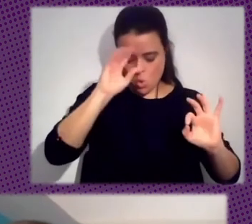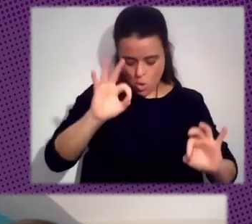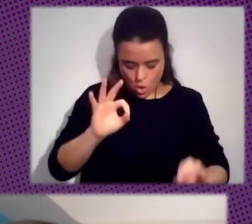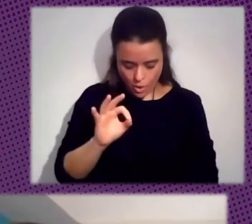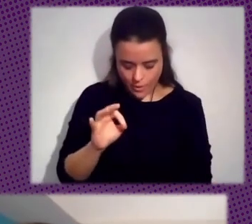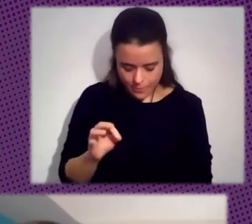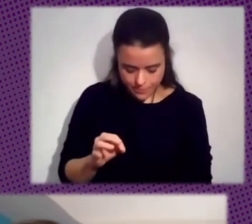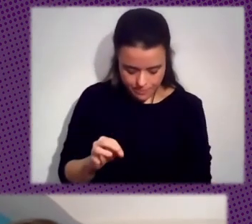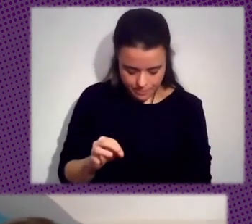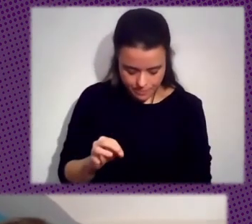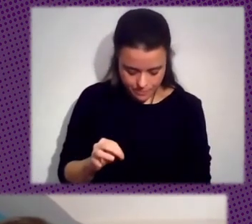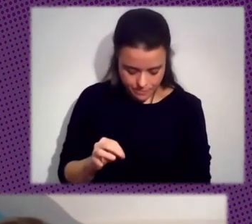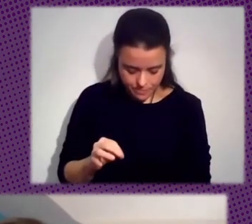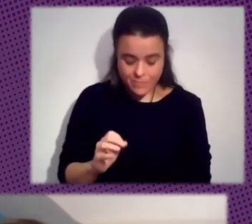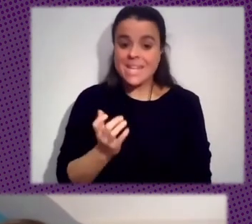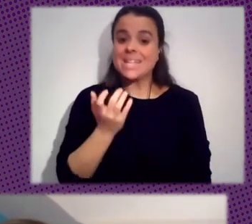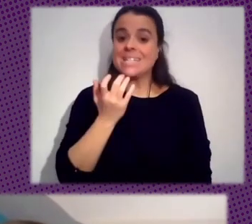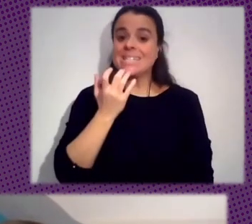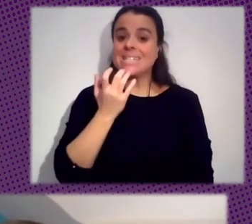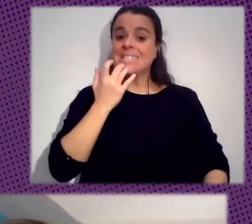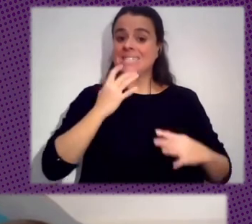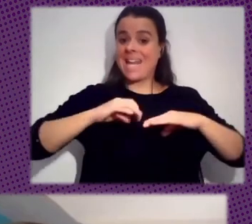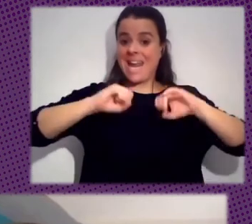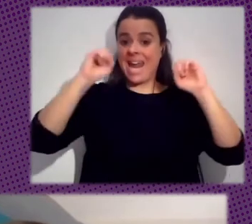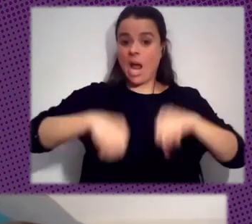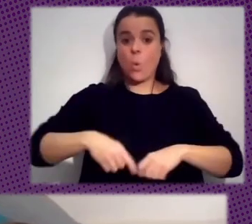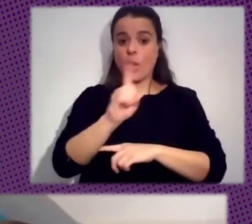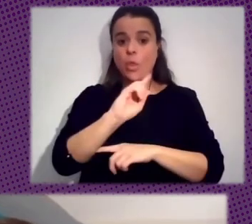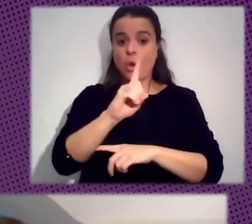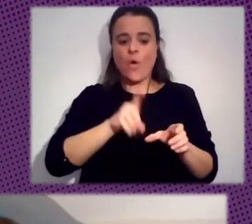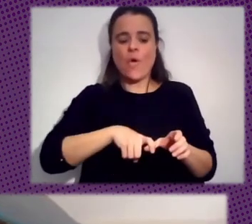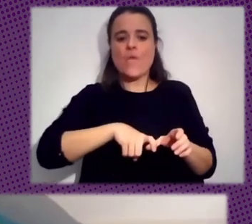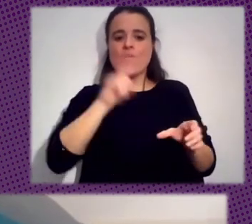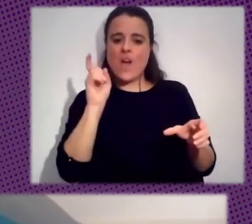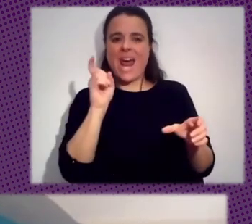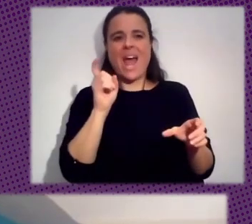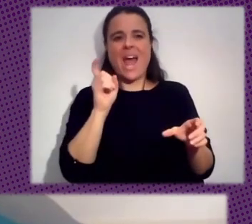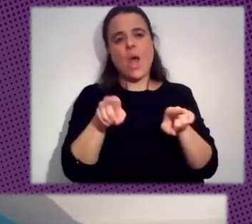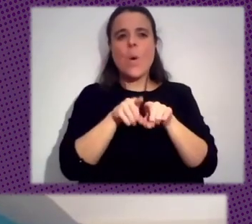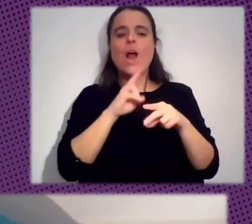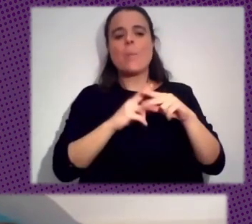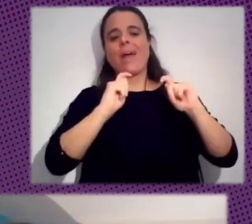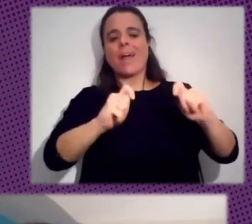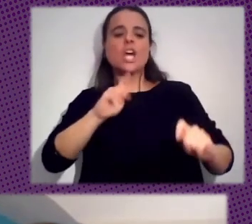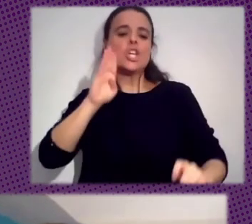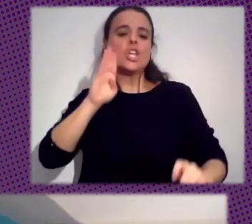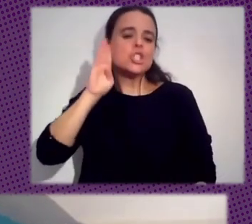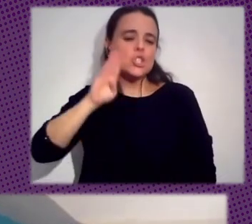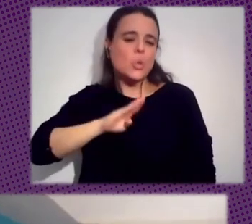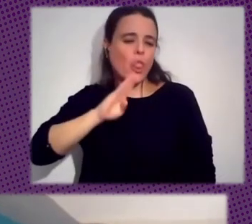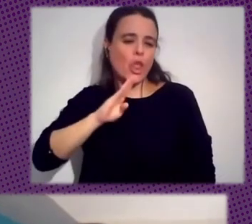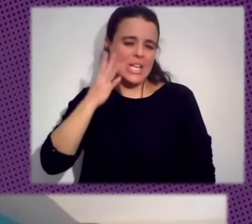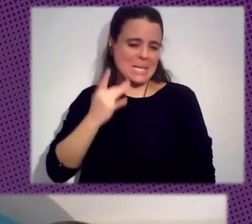Que No Estén De Acuerdo Que Se Quedan Afuera Ya Son Los On Clean Los Sucios Bueno De China Ni